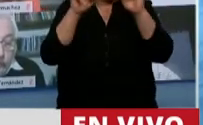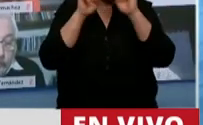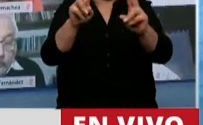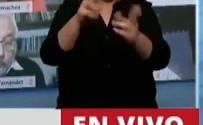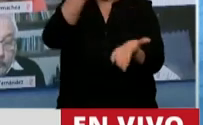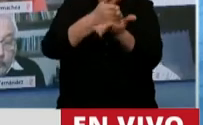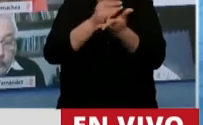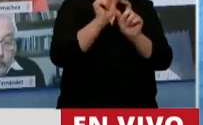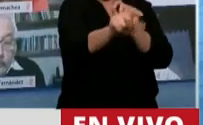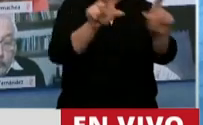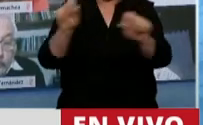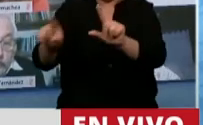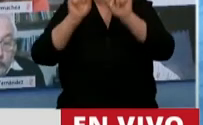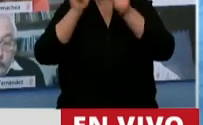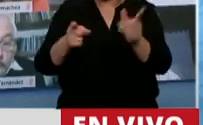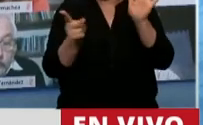y de su normativa.